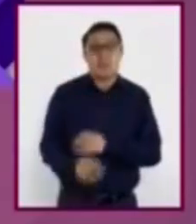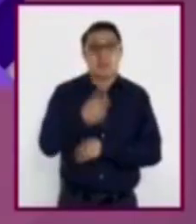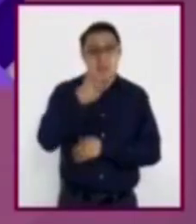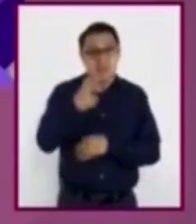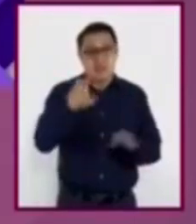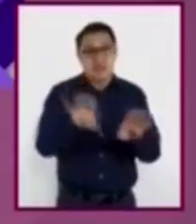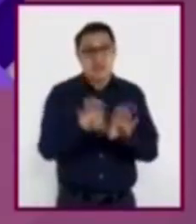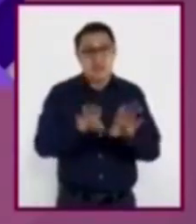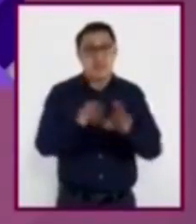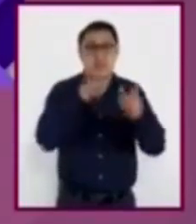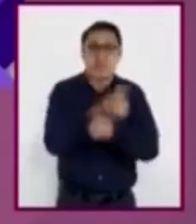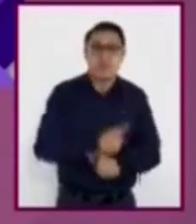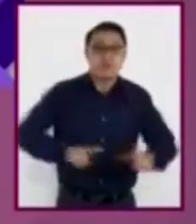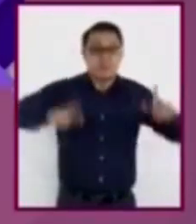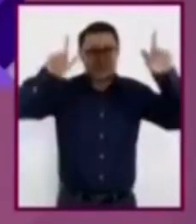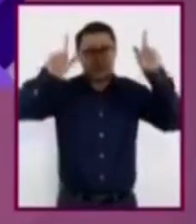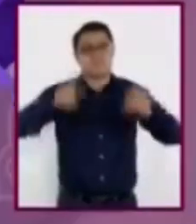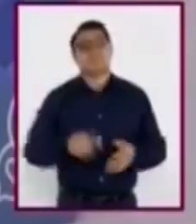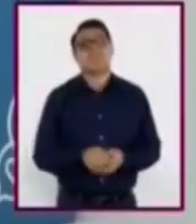el juego de la libertad.